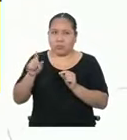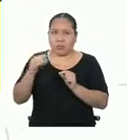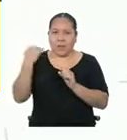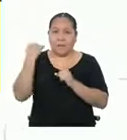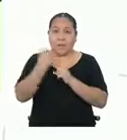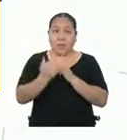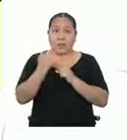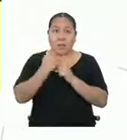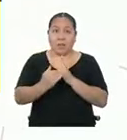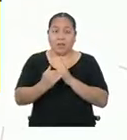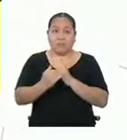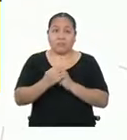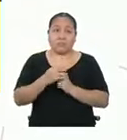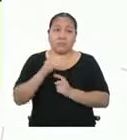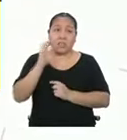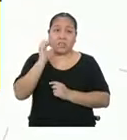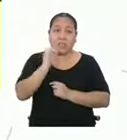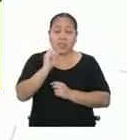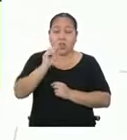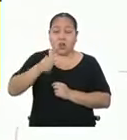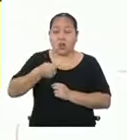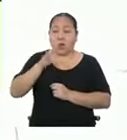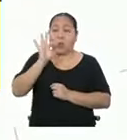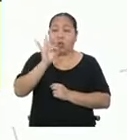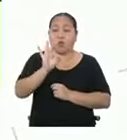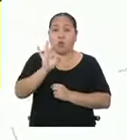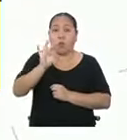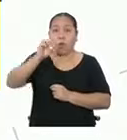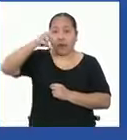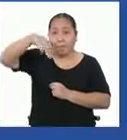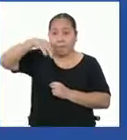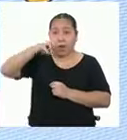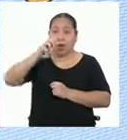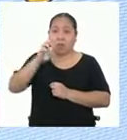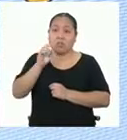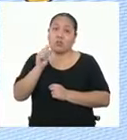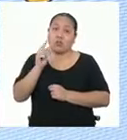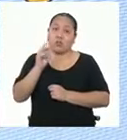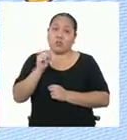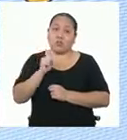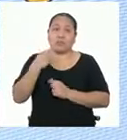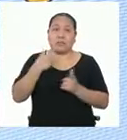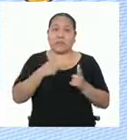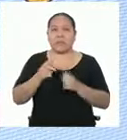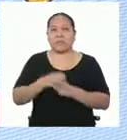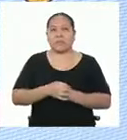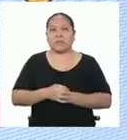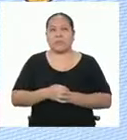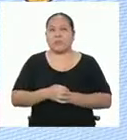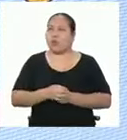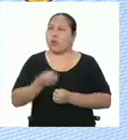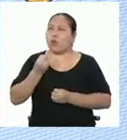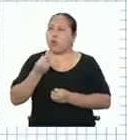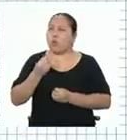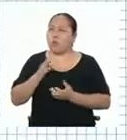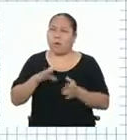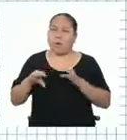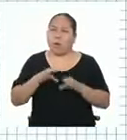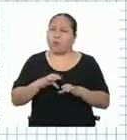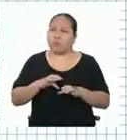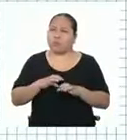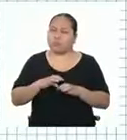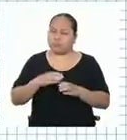la mitad. Es decir, cero coma nueve metros. ¡Listo! Pero, ¿cómo hago con los